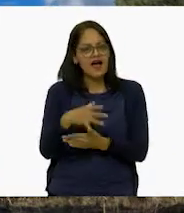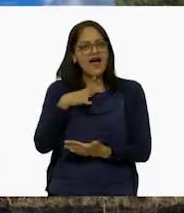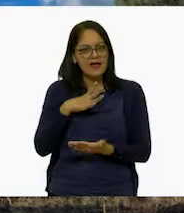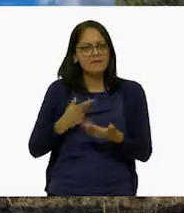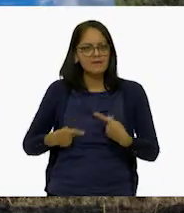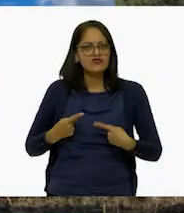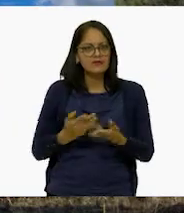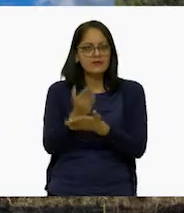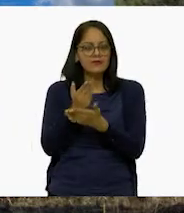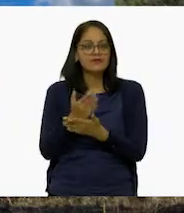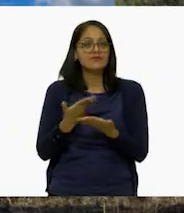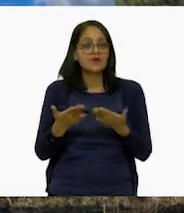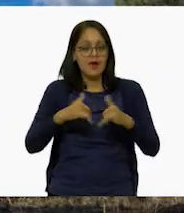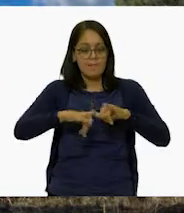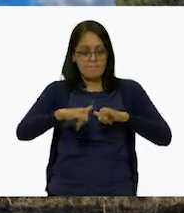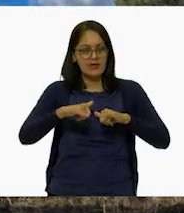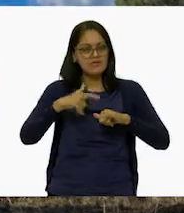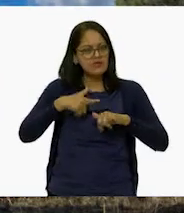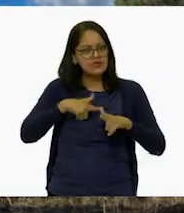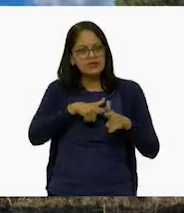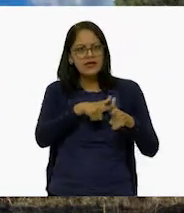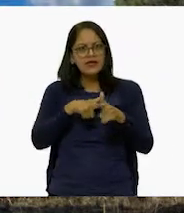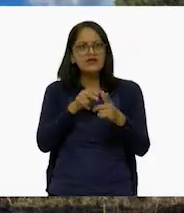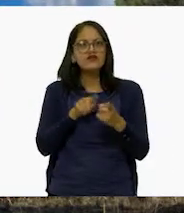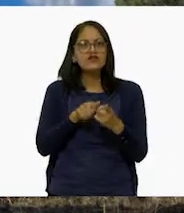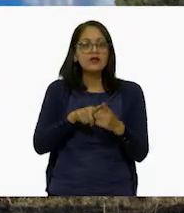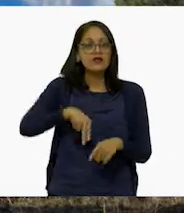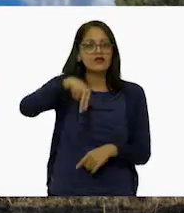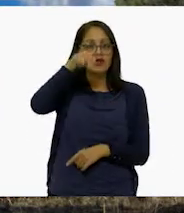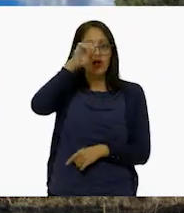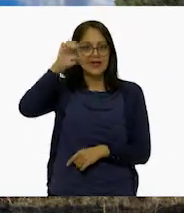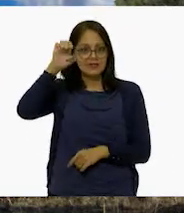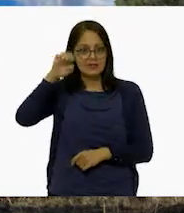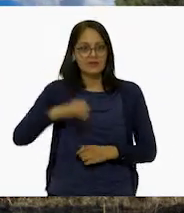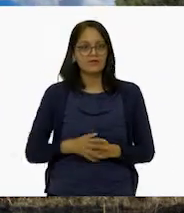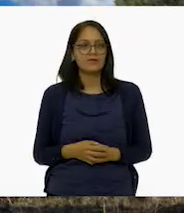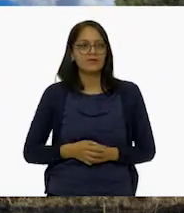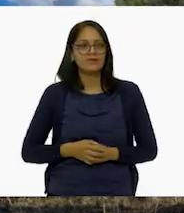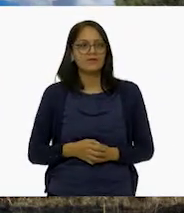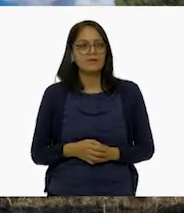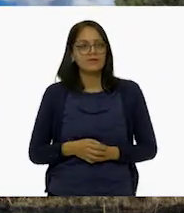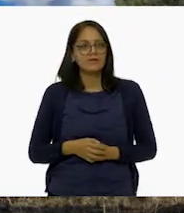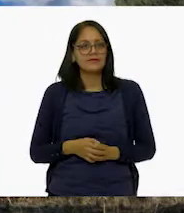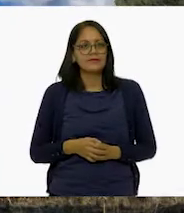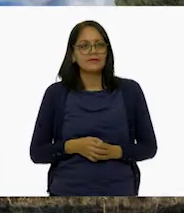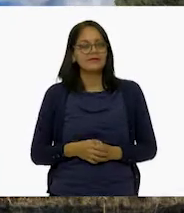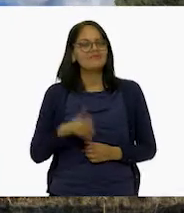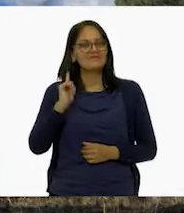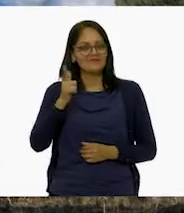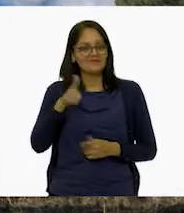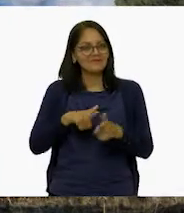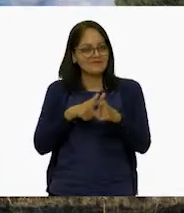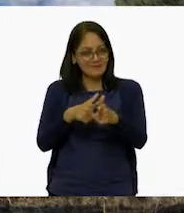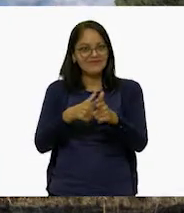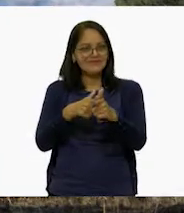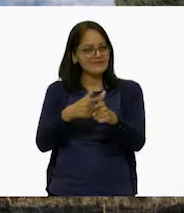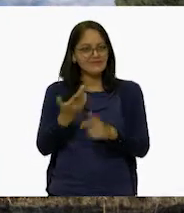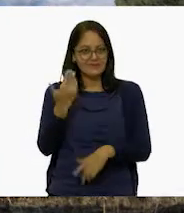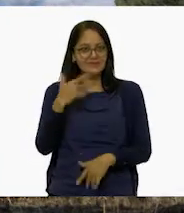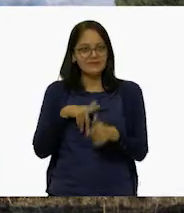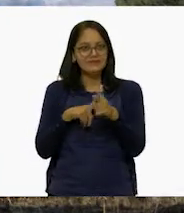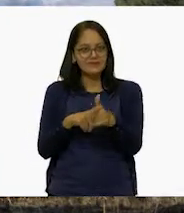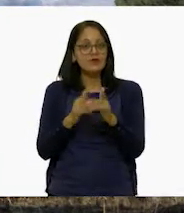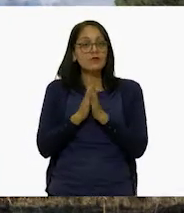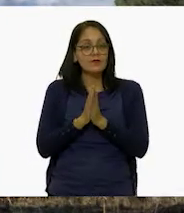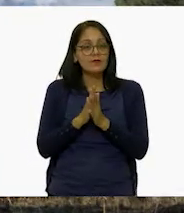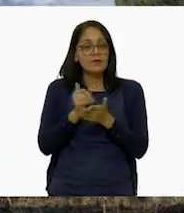que debemos seguir, a ver. Al noroeste. A ver, sigamos. Sigamos, entonces,